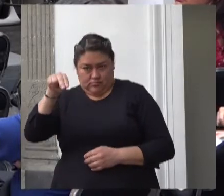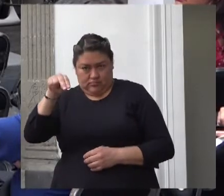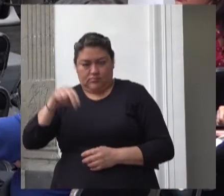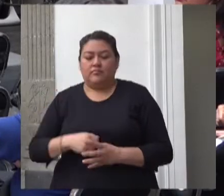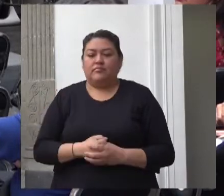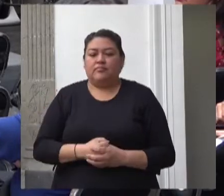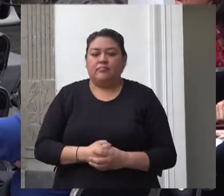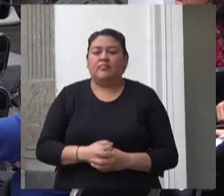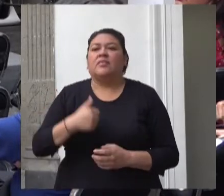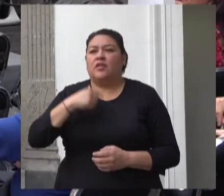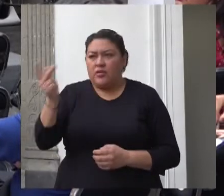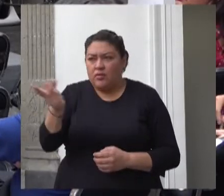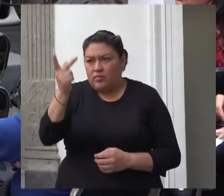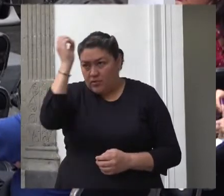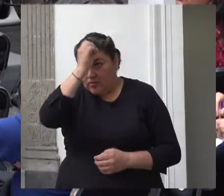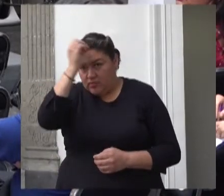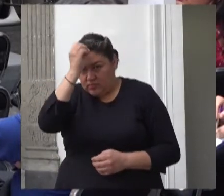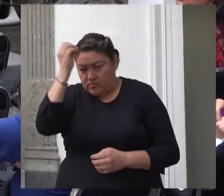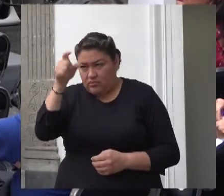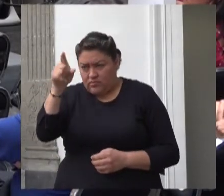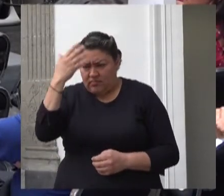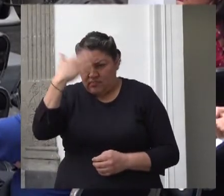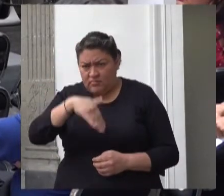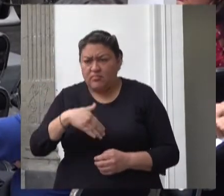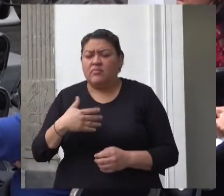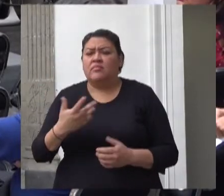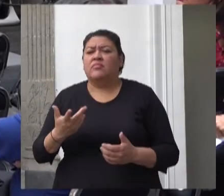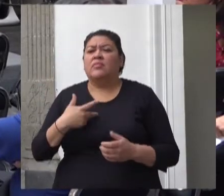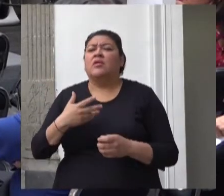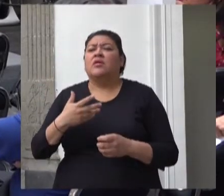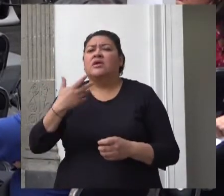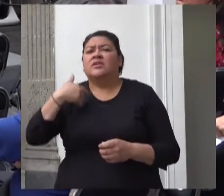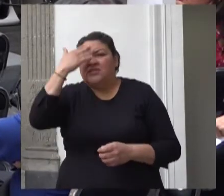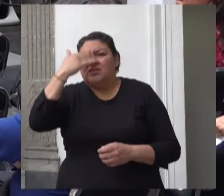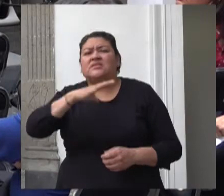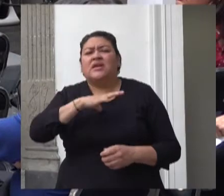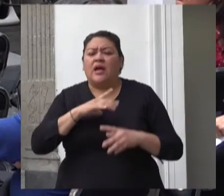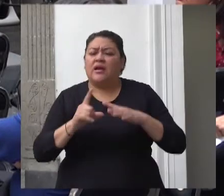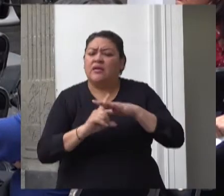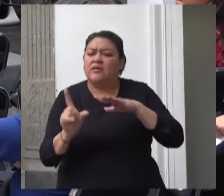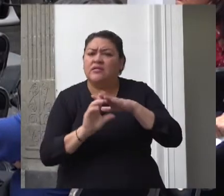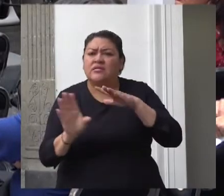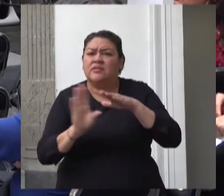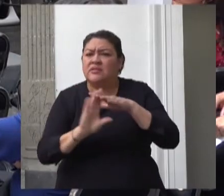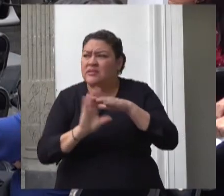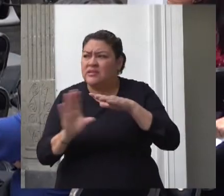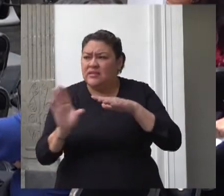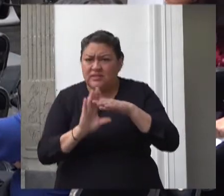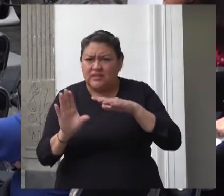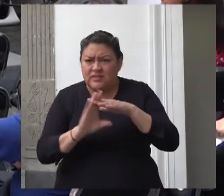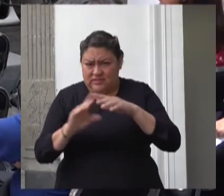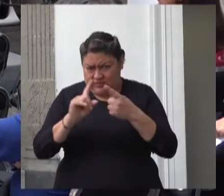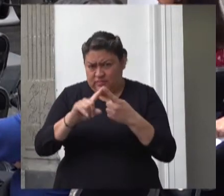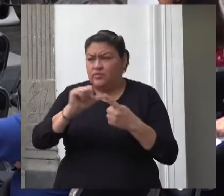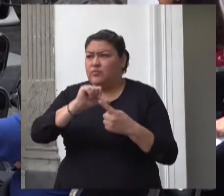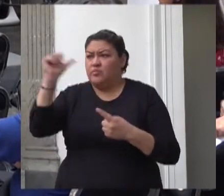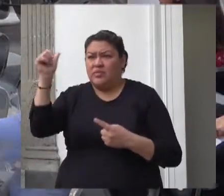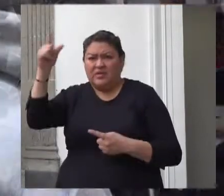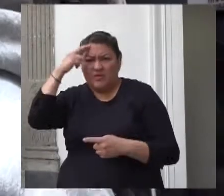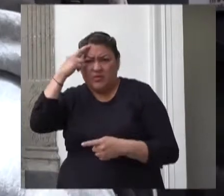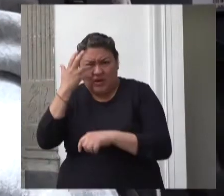que acción tienen prevista en cuanto a los migrantes después de esta negociación del canciller Marcelo Ebrard todo el equipo